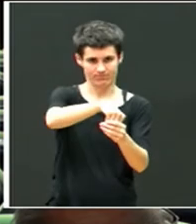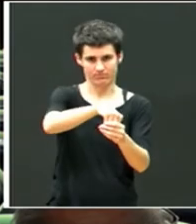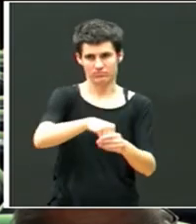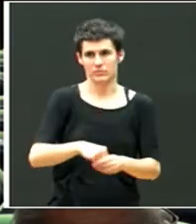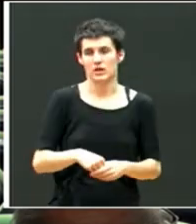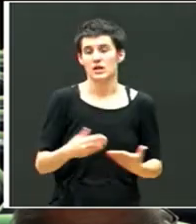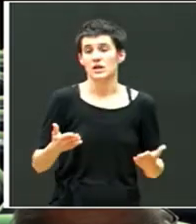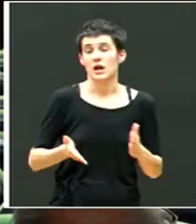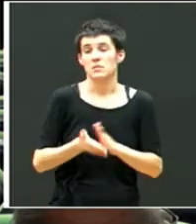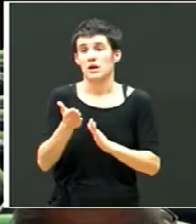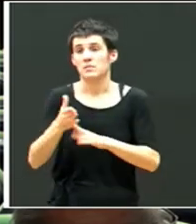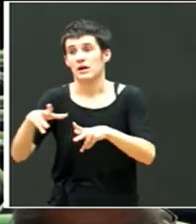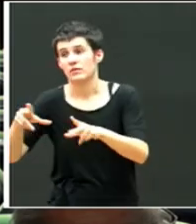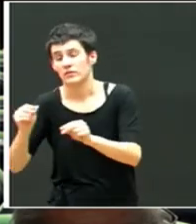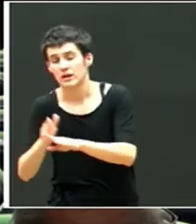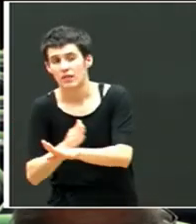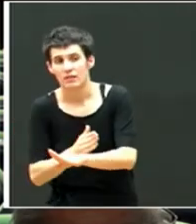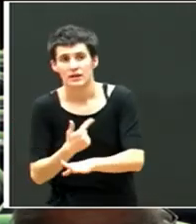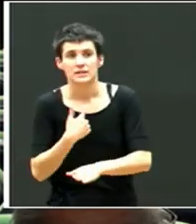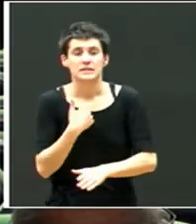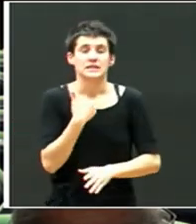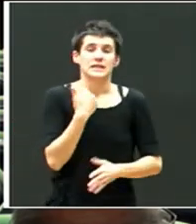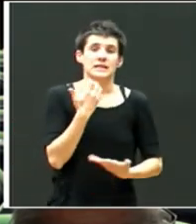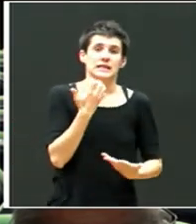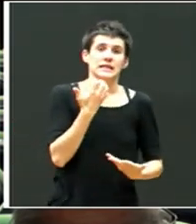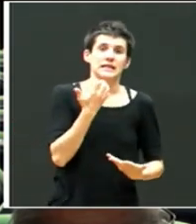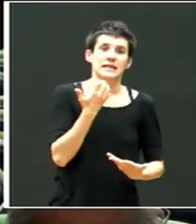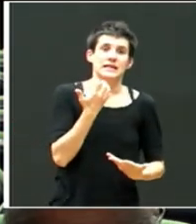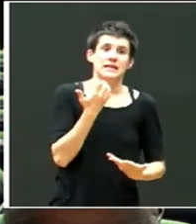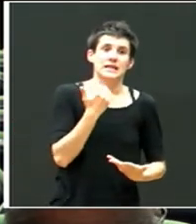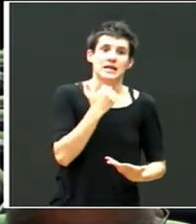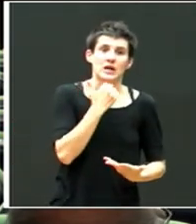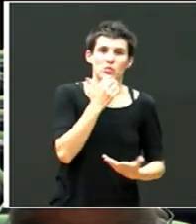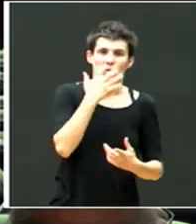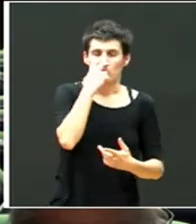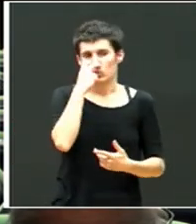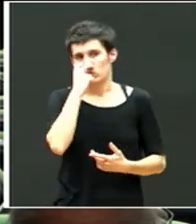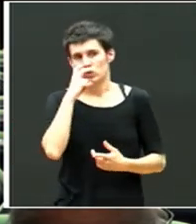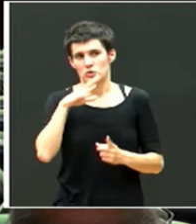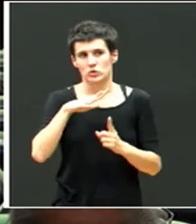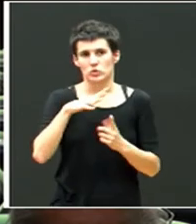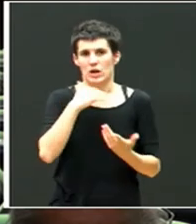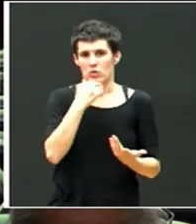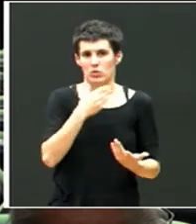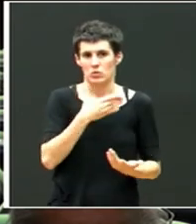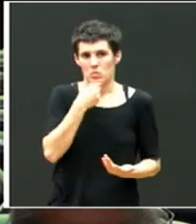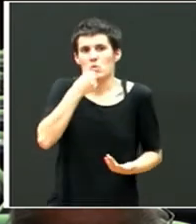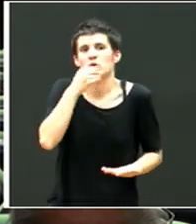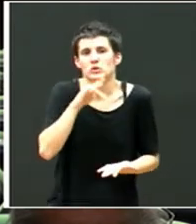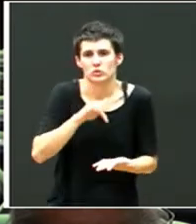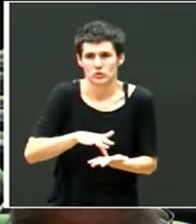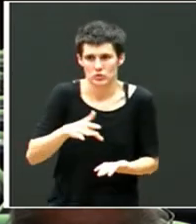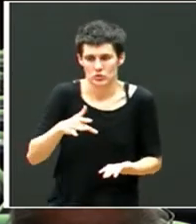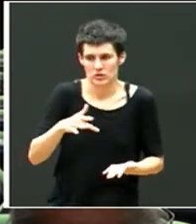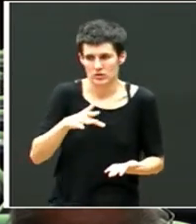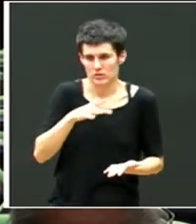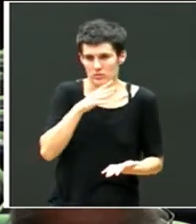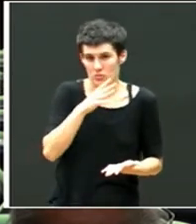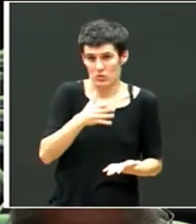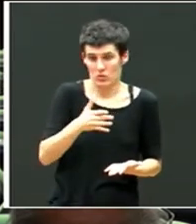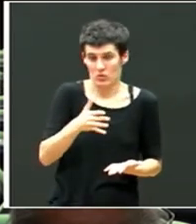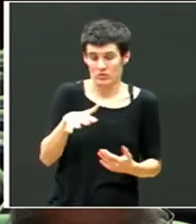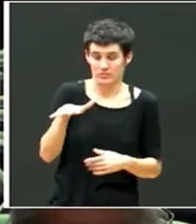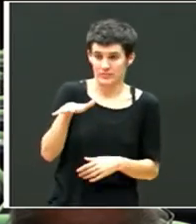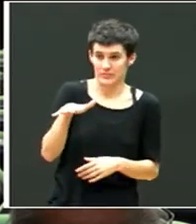para terminar, de alguna manera, sí pasó una cosa bonita, que nosotros siempre en el espacio ese que os he comentado de